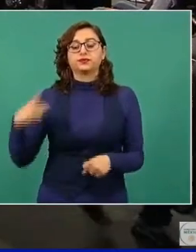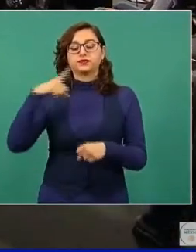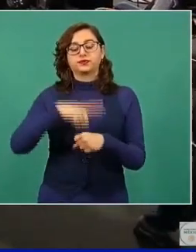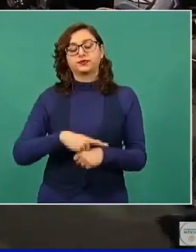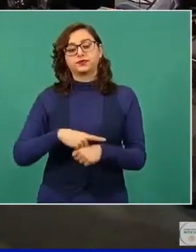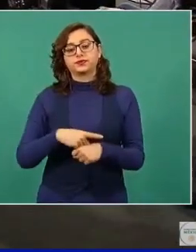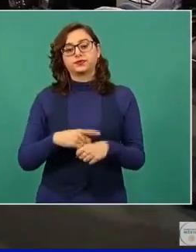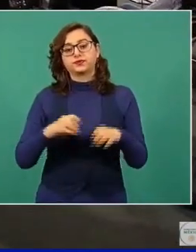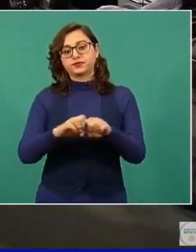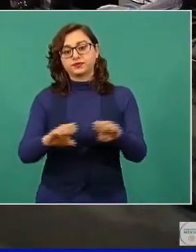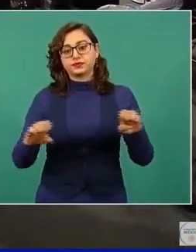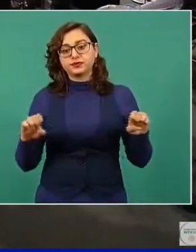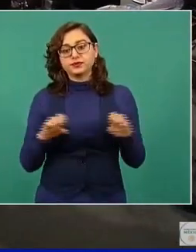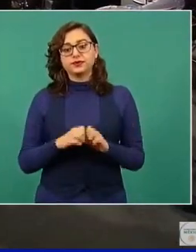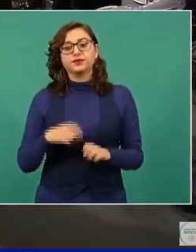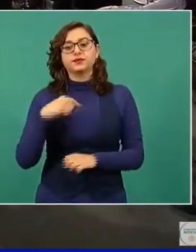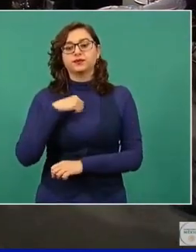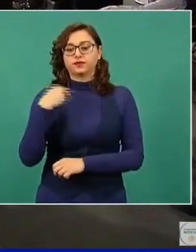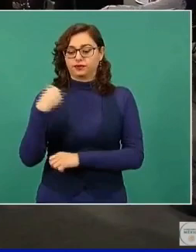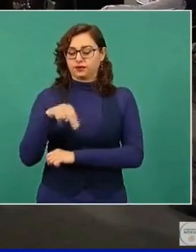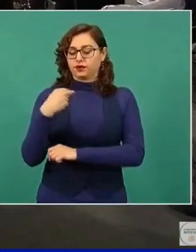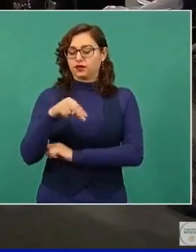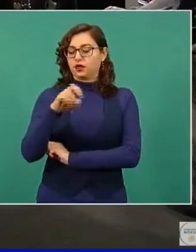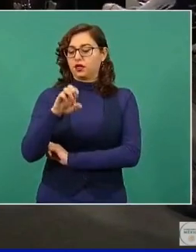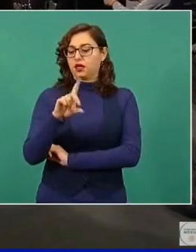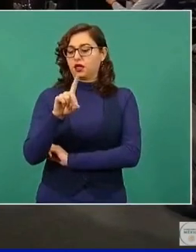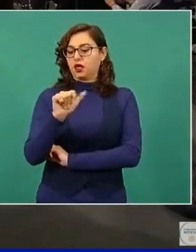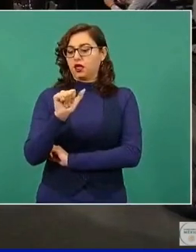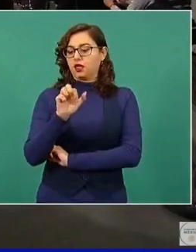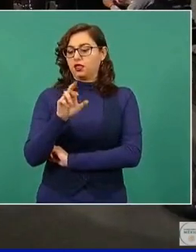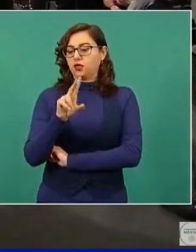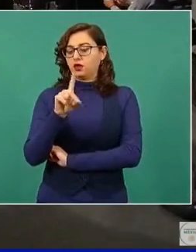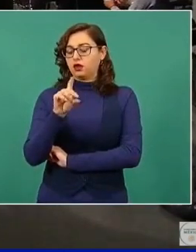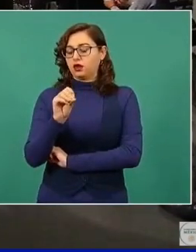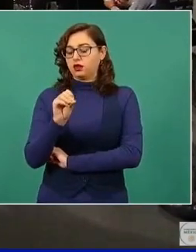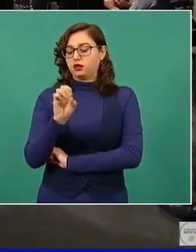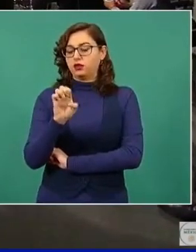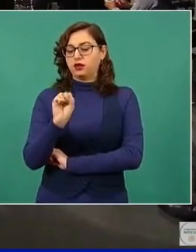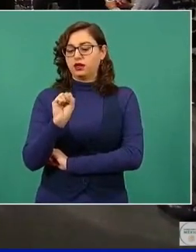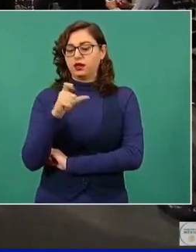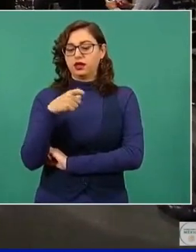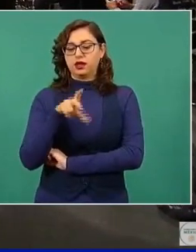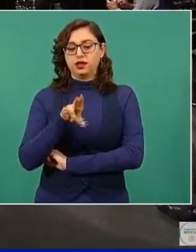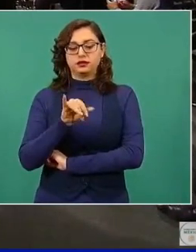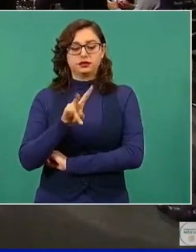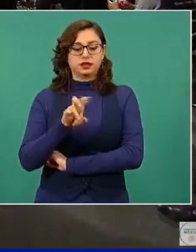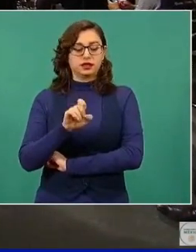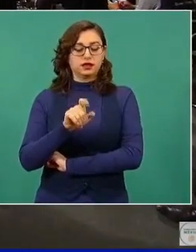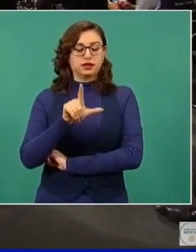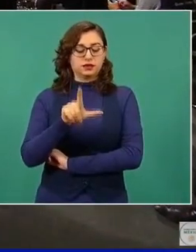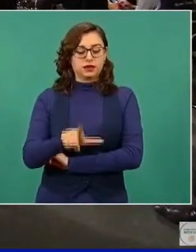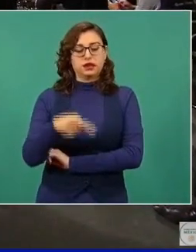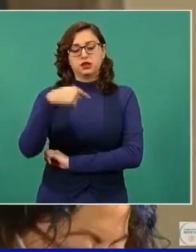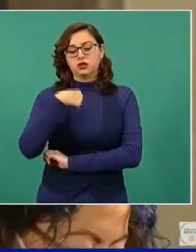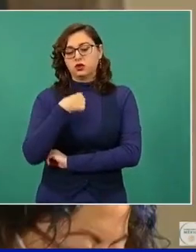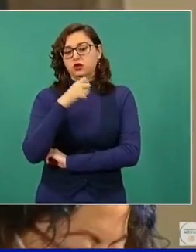Esquivel Ancona, SDP Noticias. Quiero preguntarle, señor presidente,